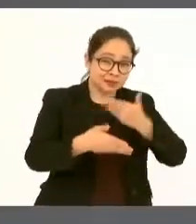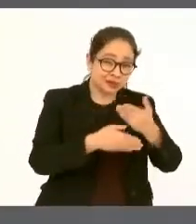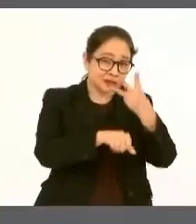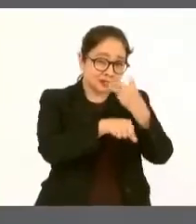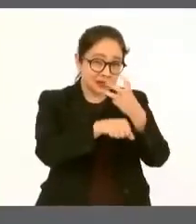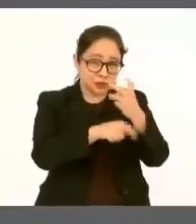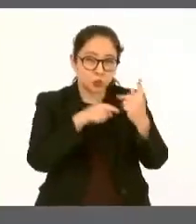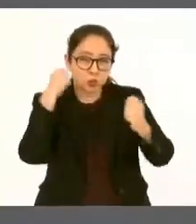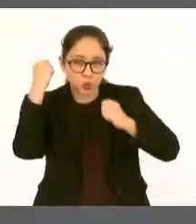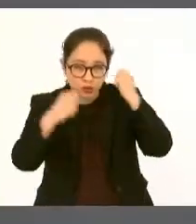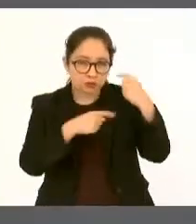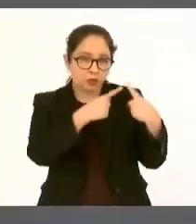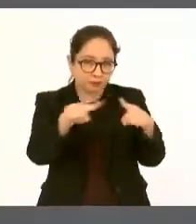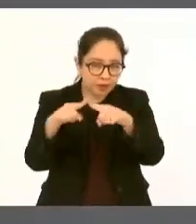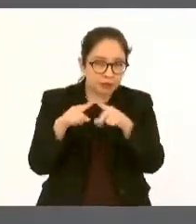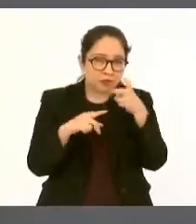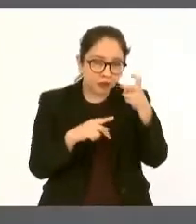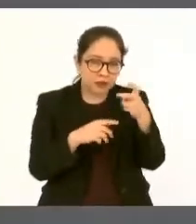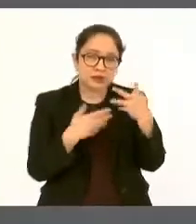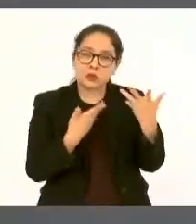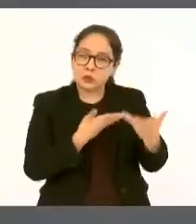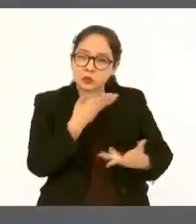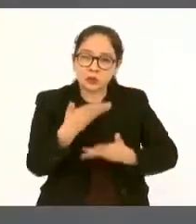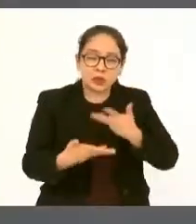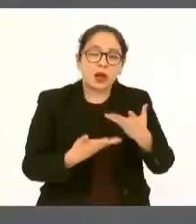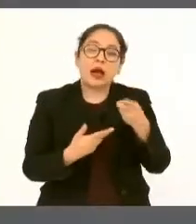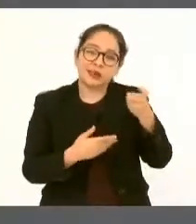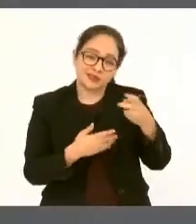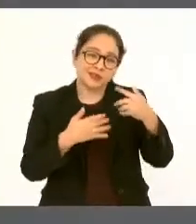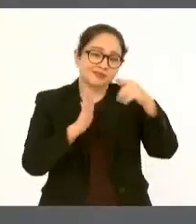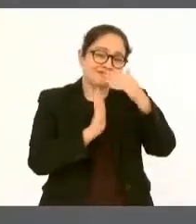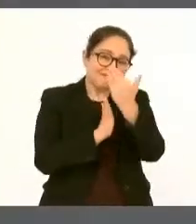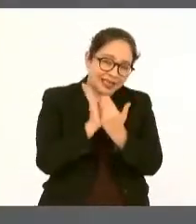se afectó mucho el sector industrial,